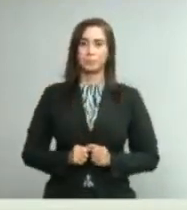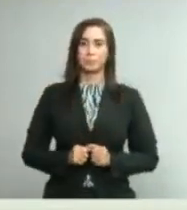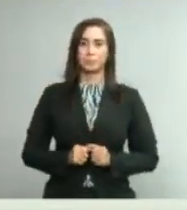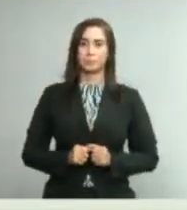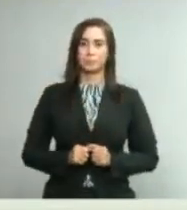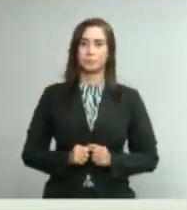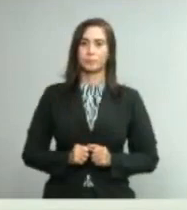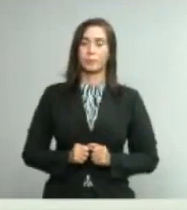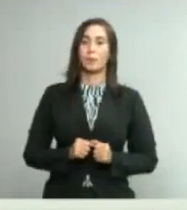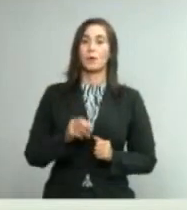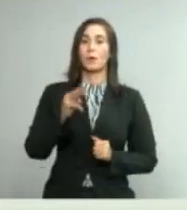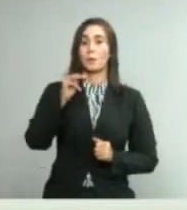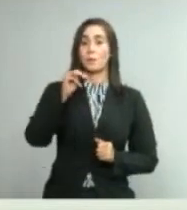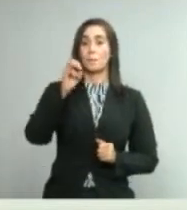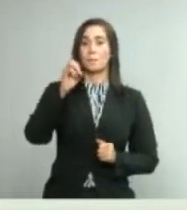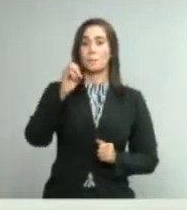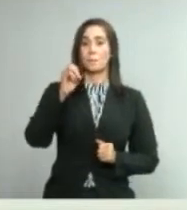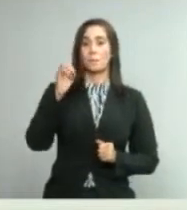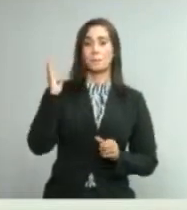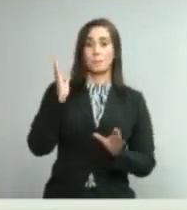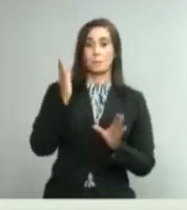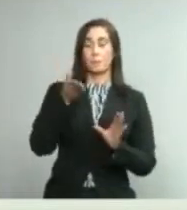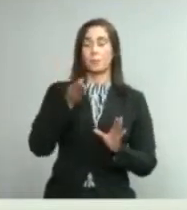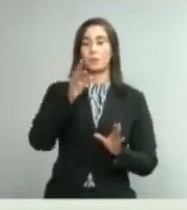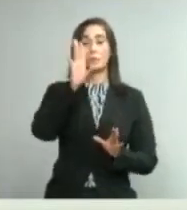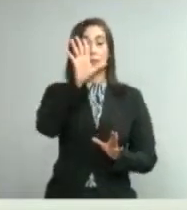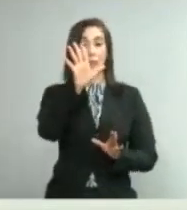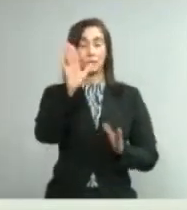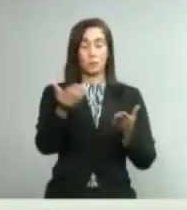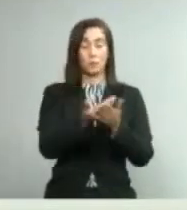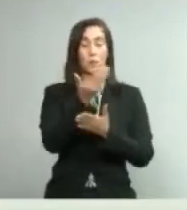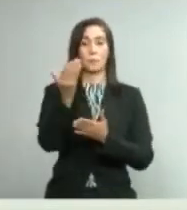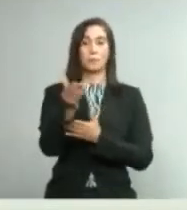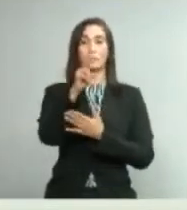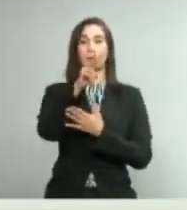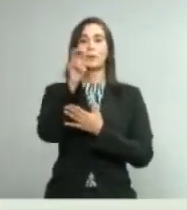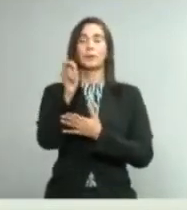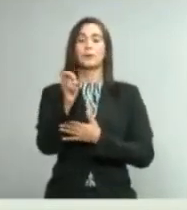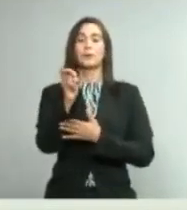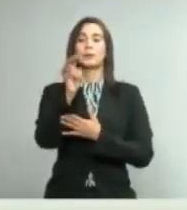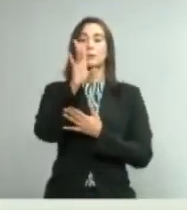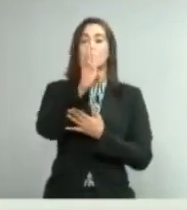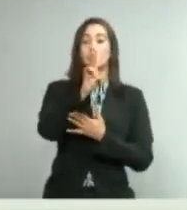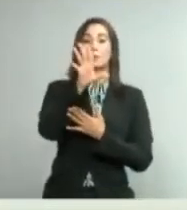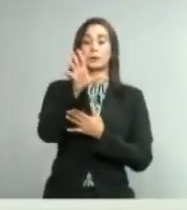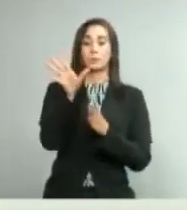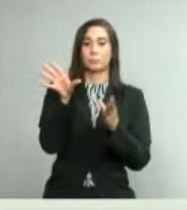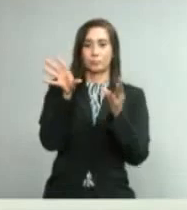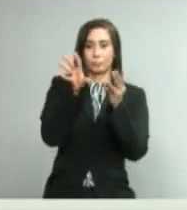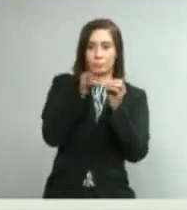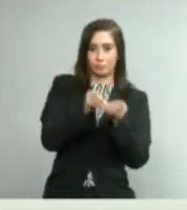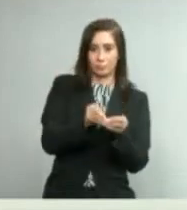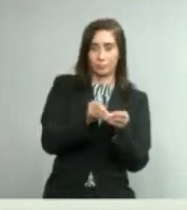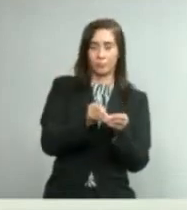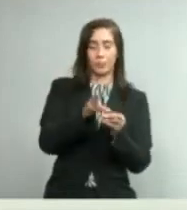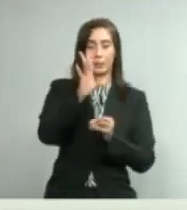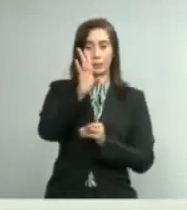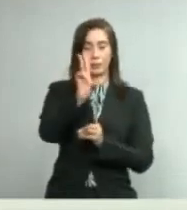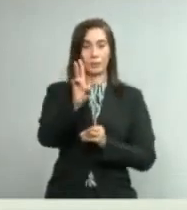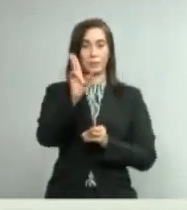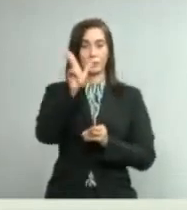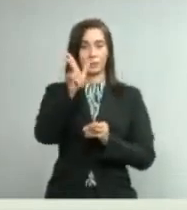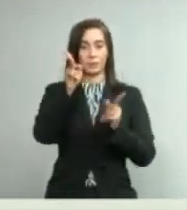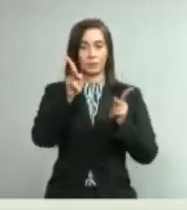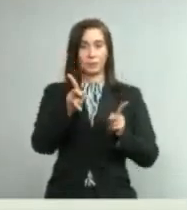Monseñor Nohuel, cinco casos nuevos, 275 acumulados, 73